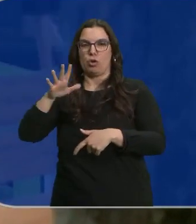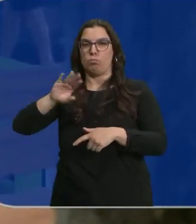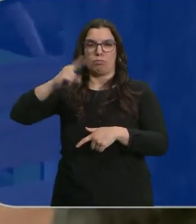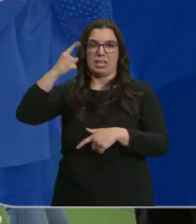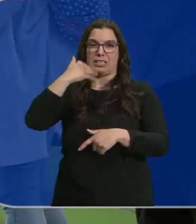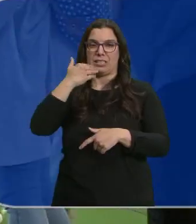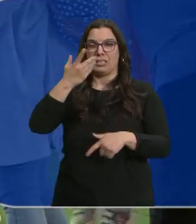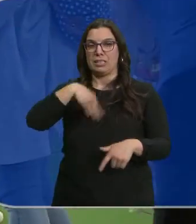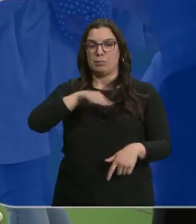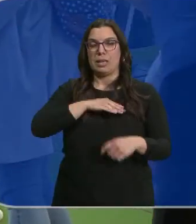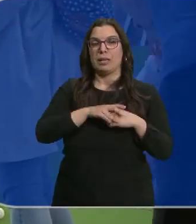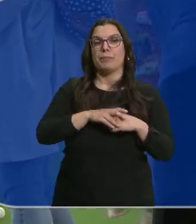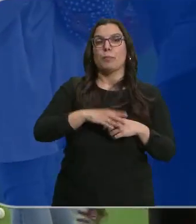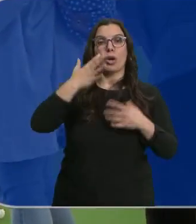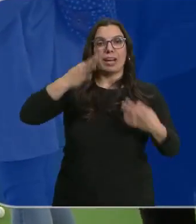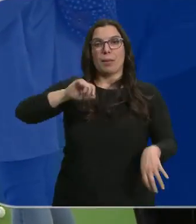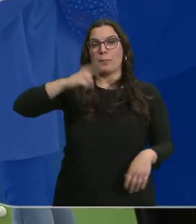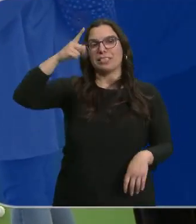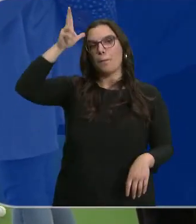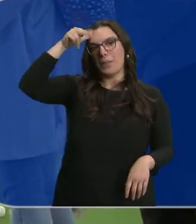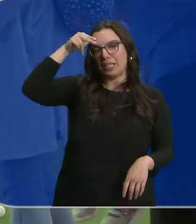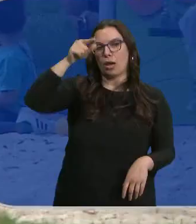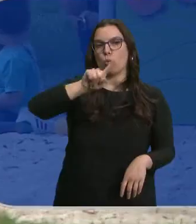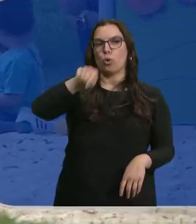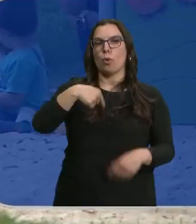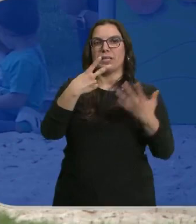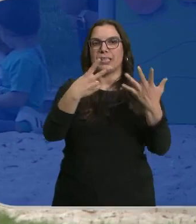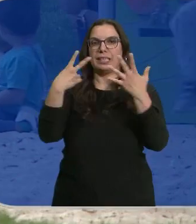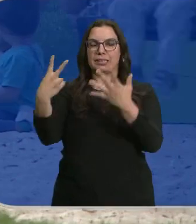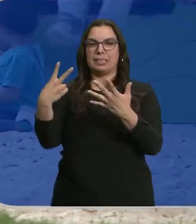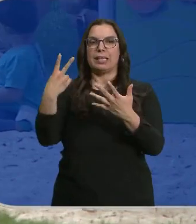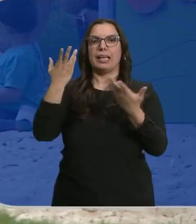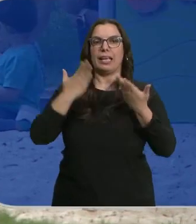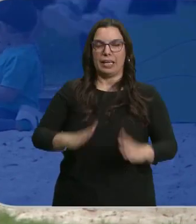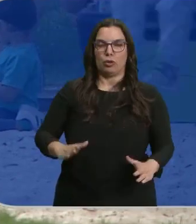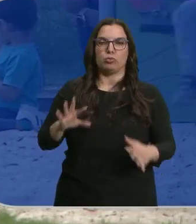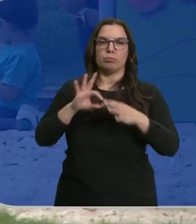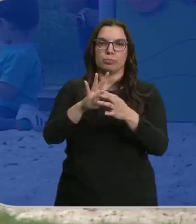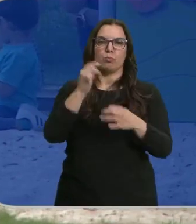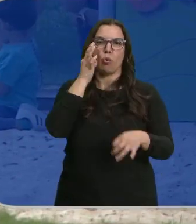la cabeza de esta estadística están las merillenses con una media de 1,77 hijos por mujer.